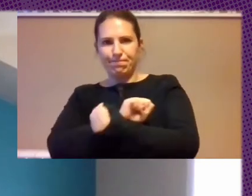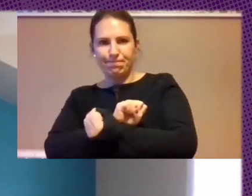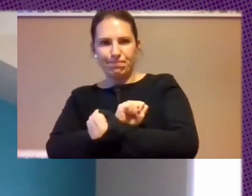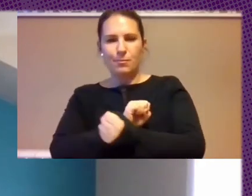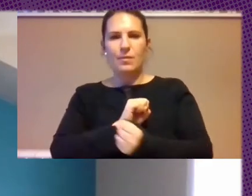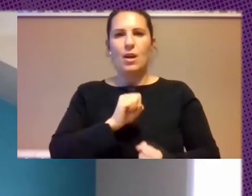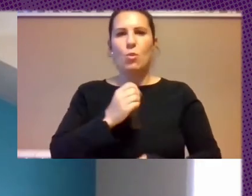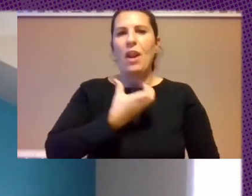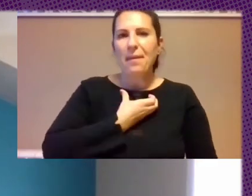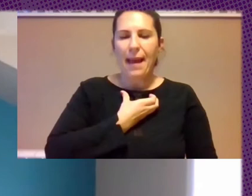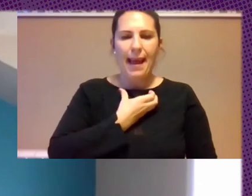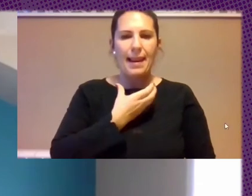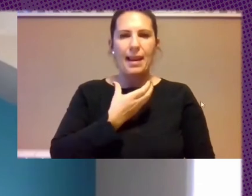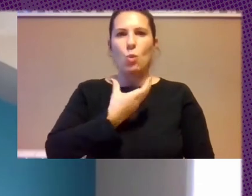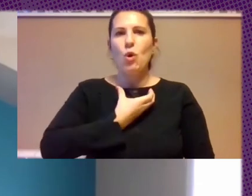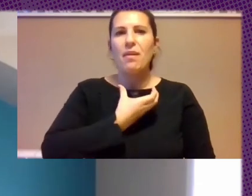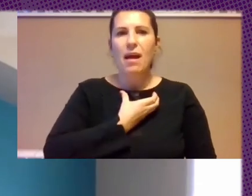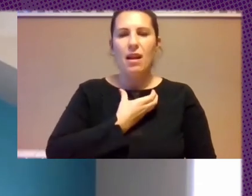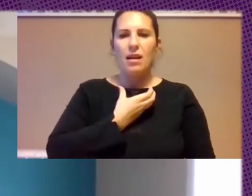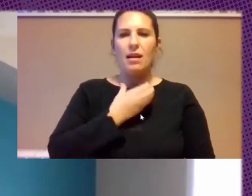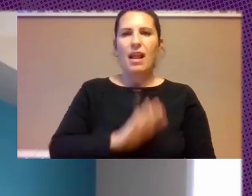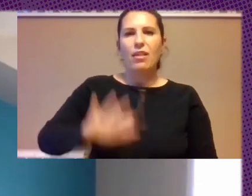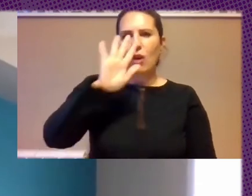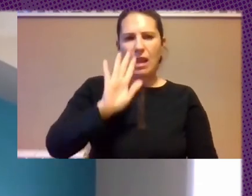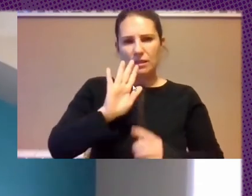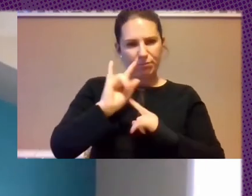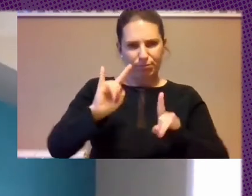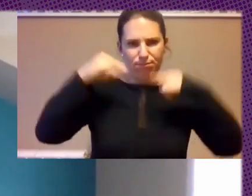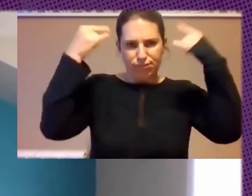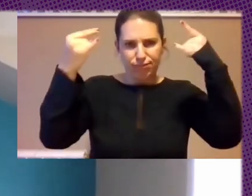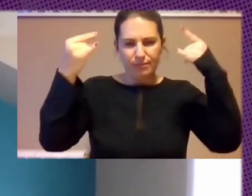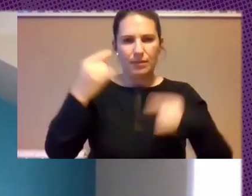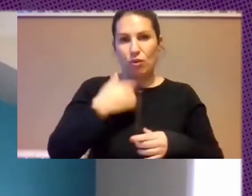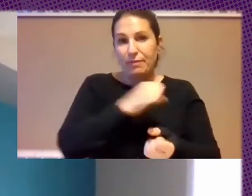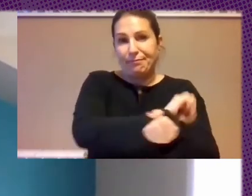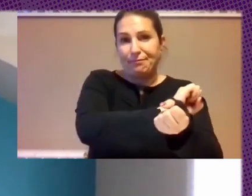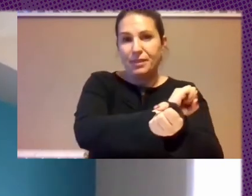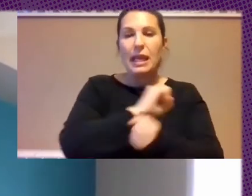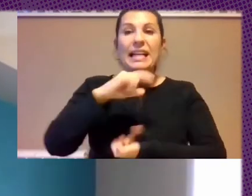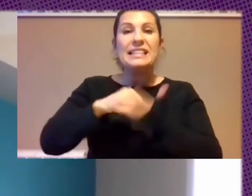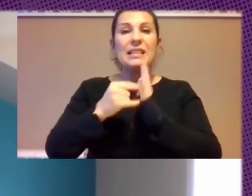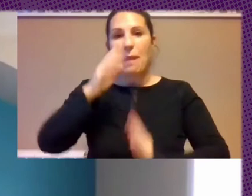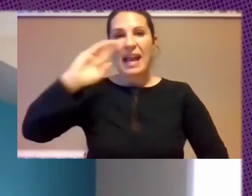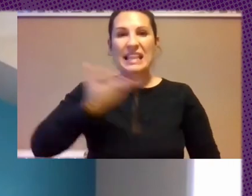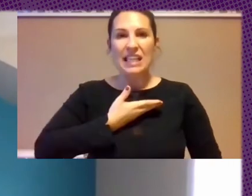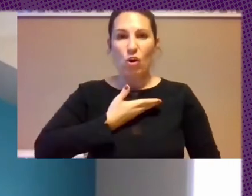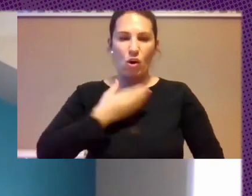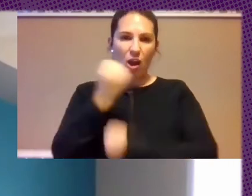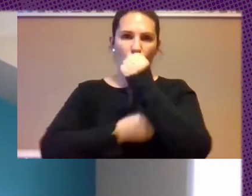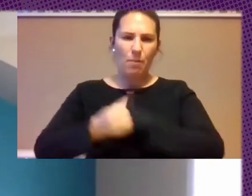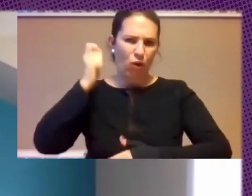Municipal Y Rebasan Lo Nacional Y Un Sistema De Castigo De Castigo Económico Fuerte Y